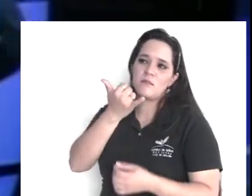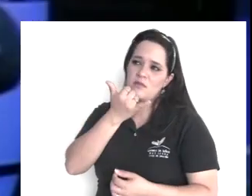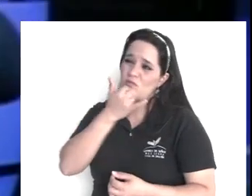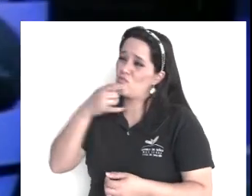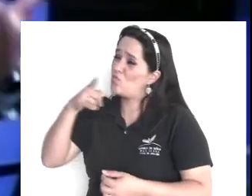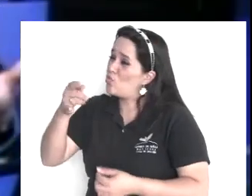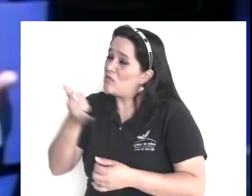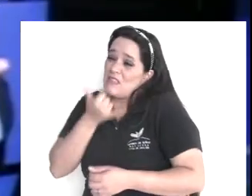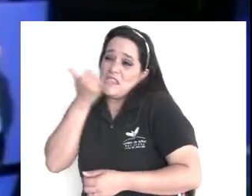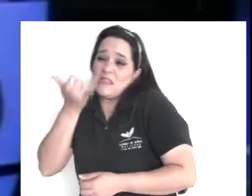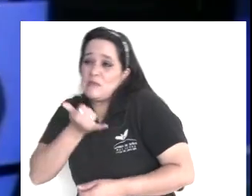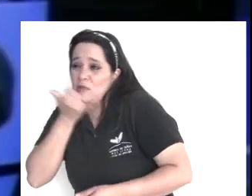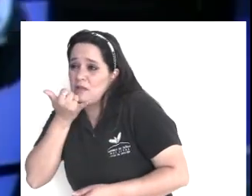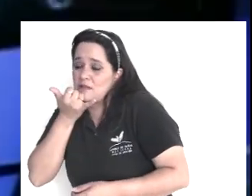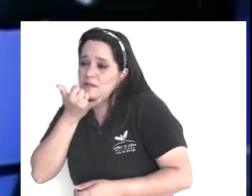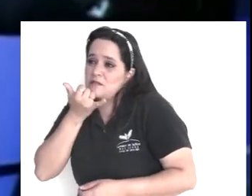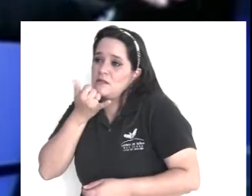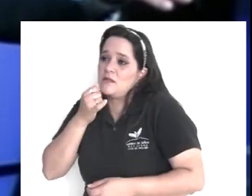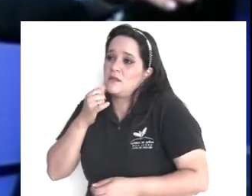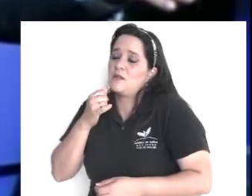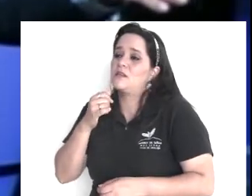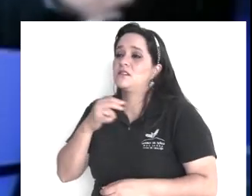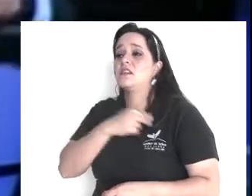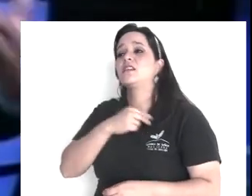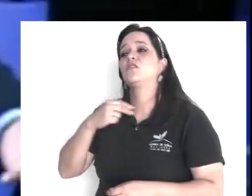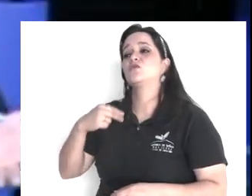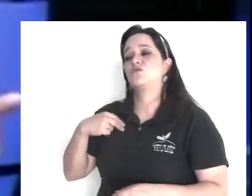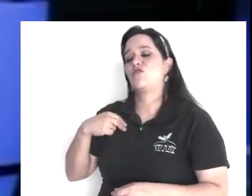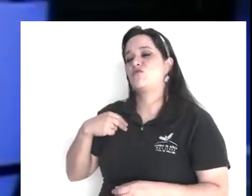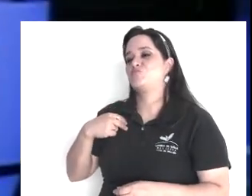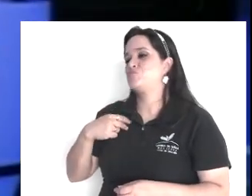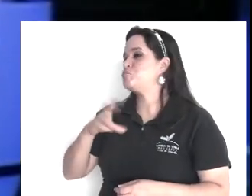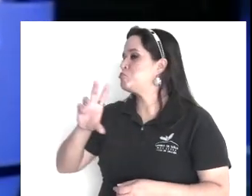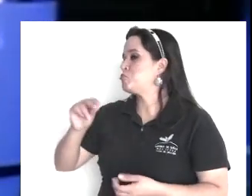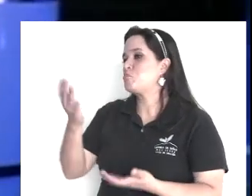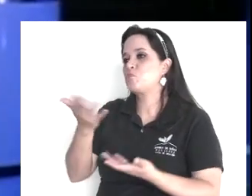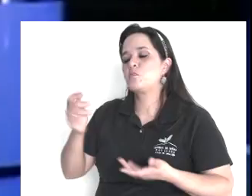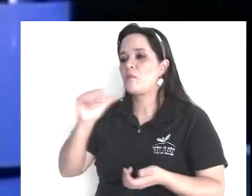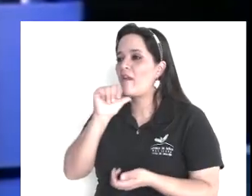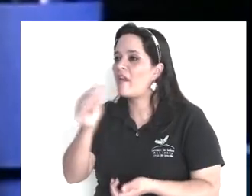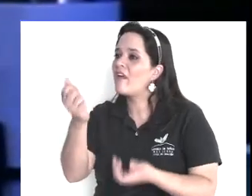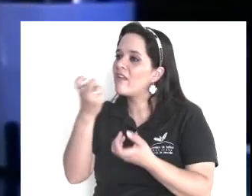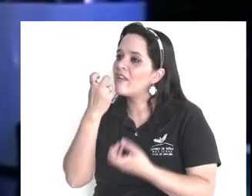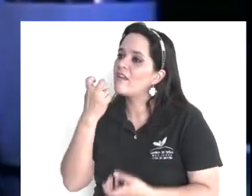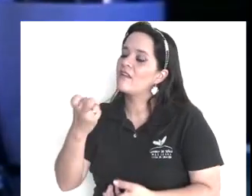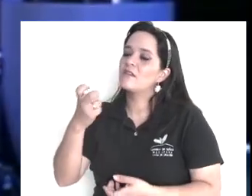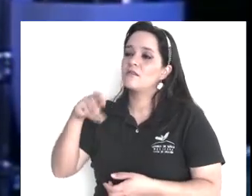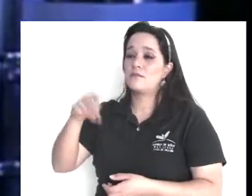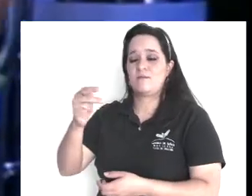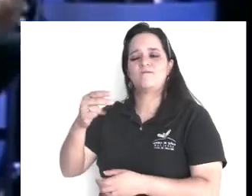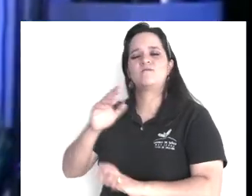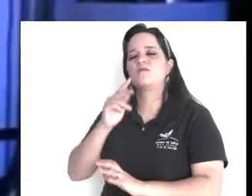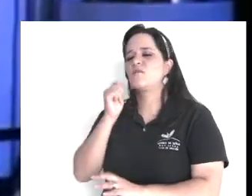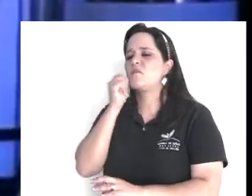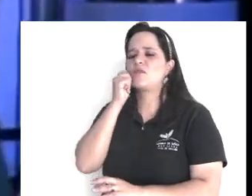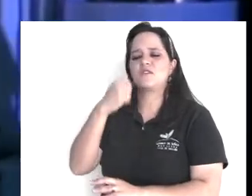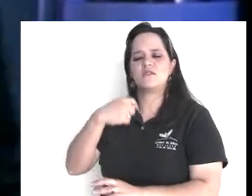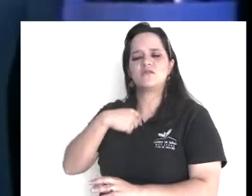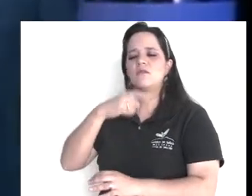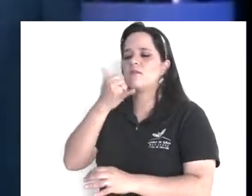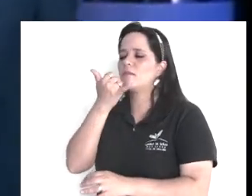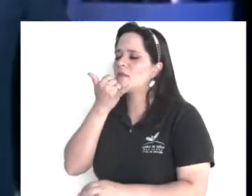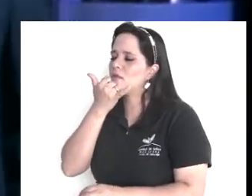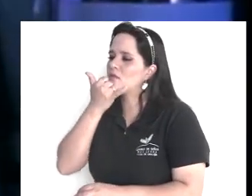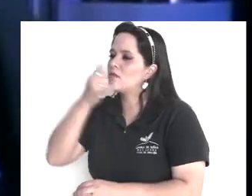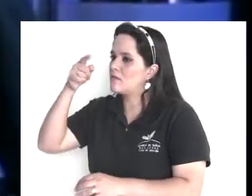se basó en, yo sentí, todo porque le habíamos, llamado la atención, estaba inconforme pues, y fue y metí una demanda, háganme ustedes el favor,